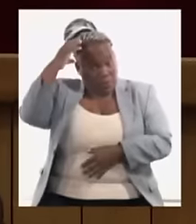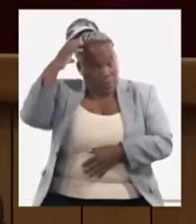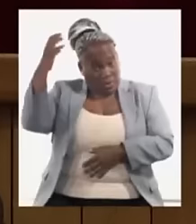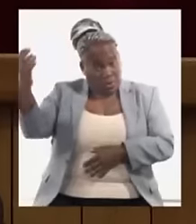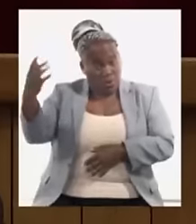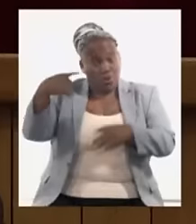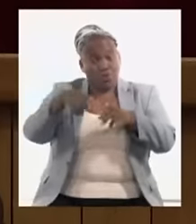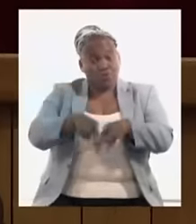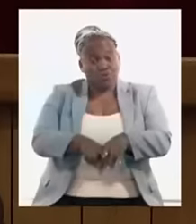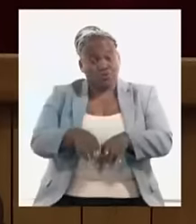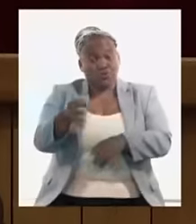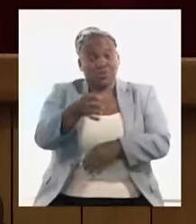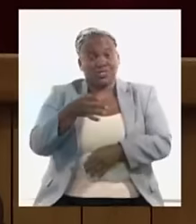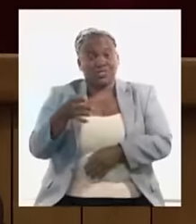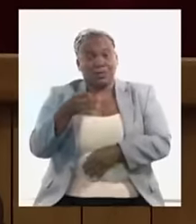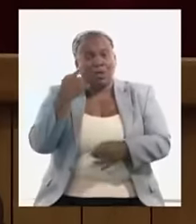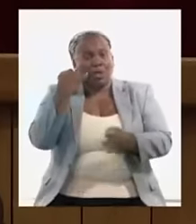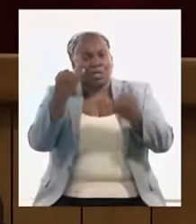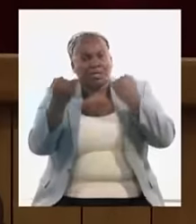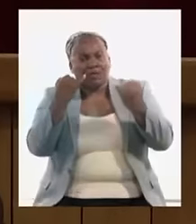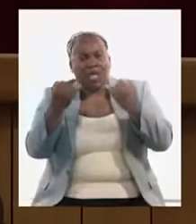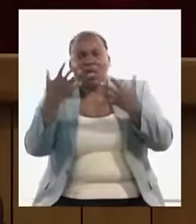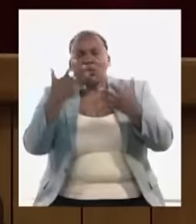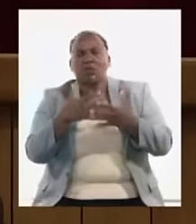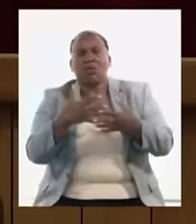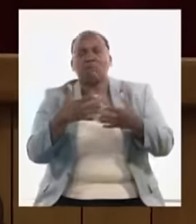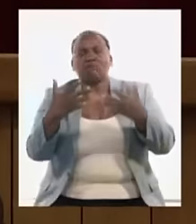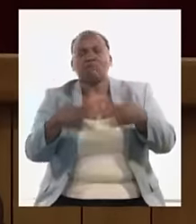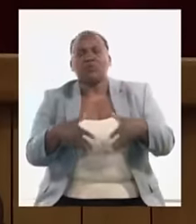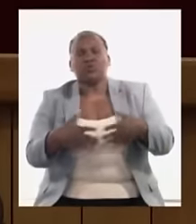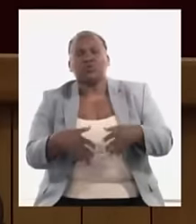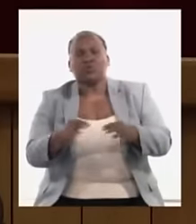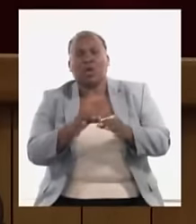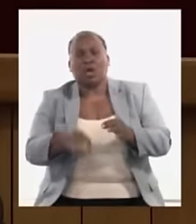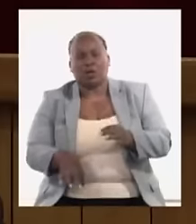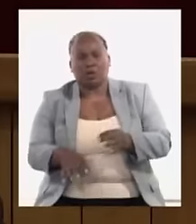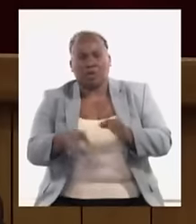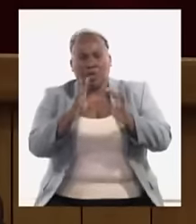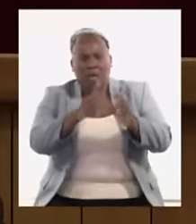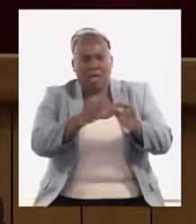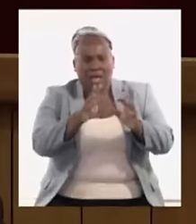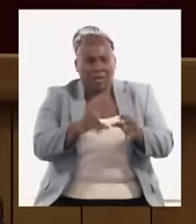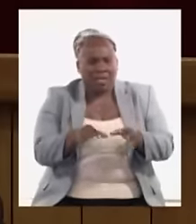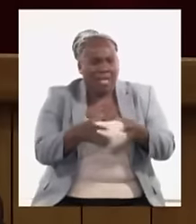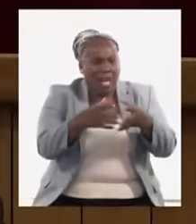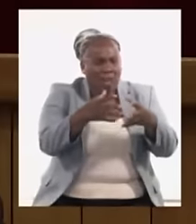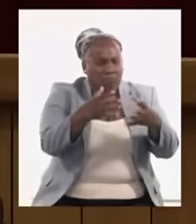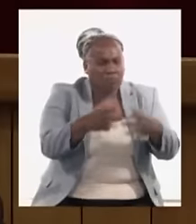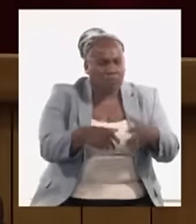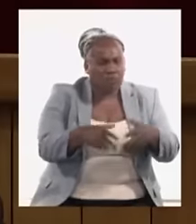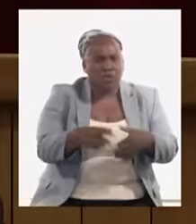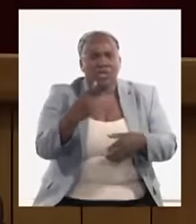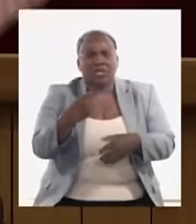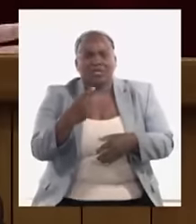a los municipios ir identificando quién produce arroz qué cantidad de arroz produce hoy y qué haría falta para producir más y